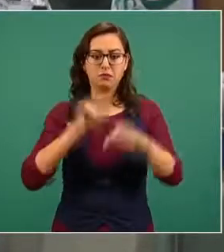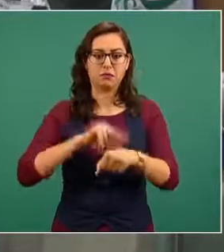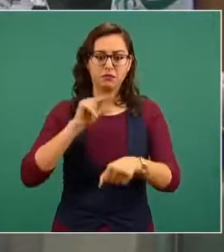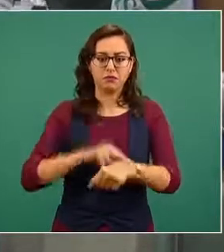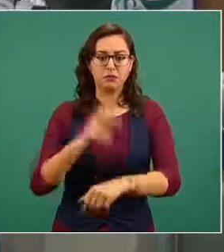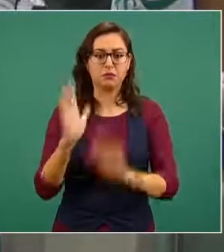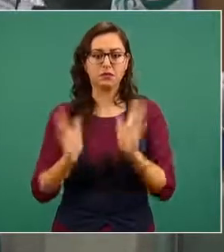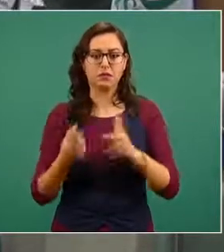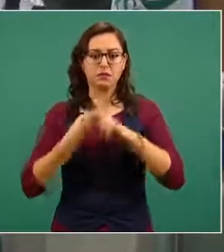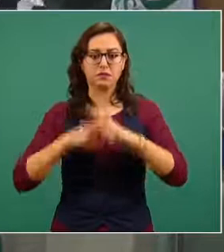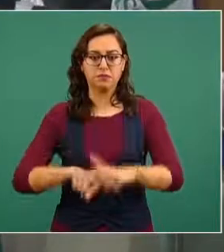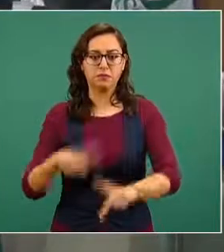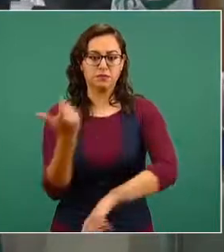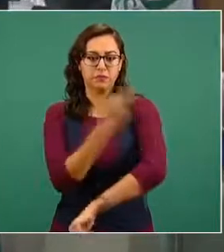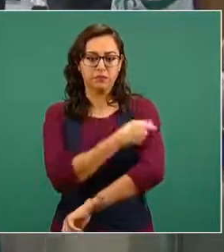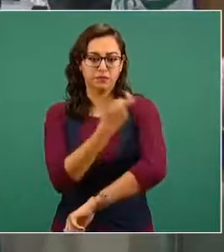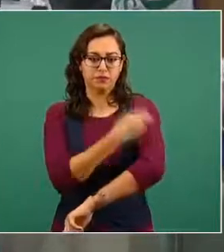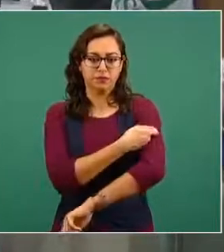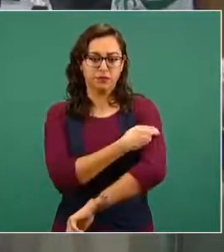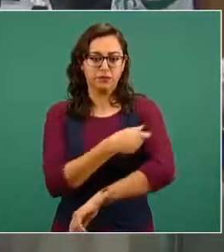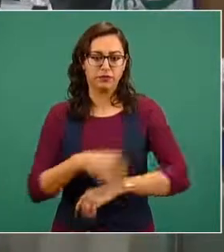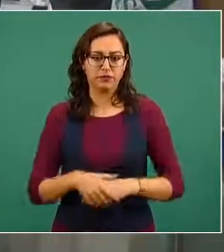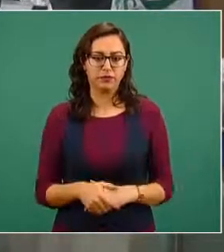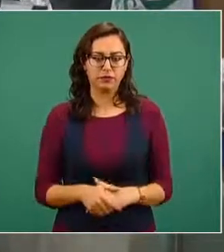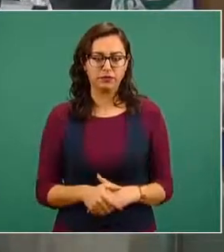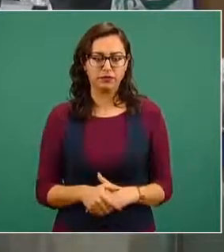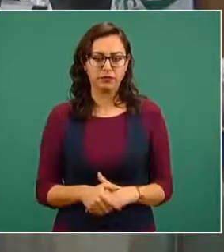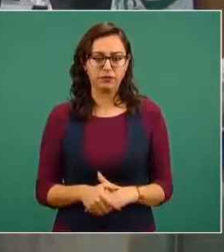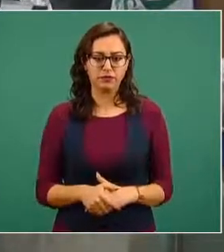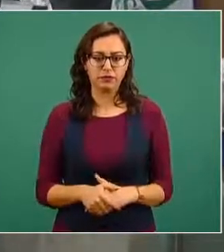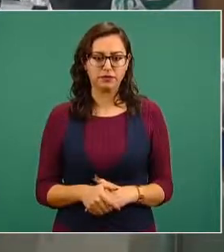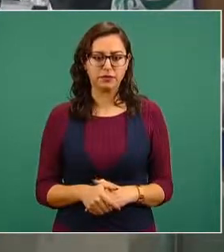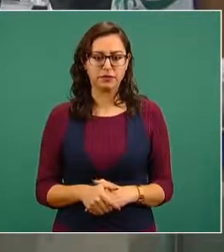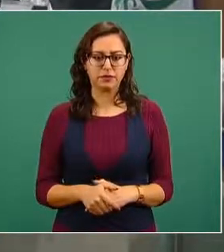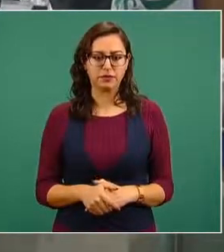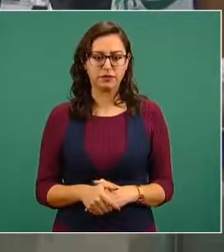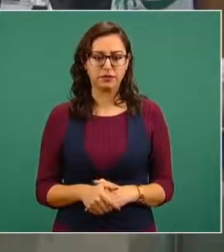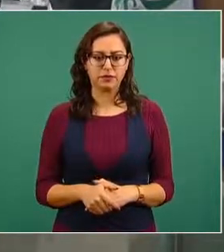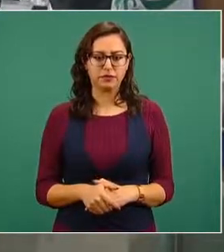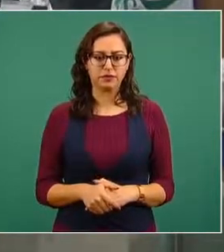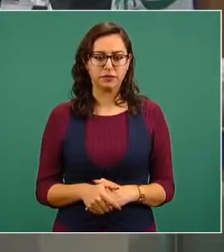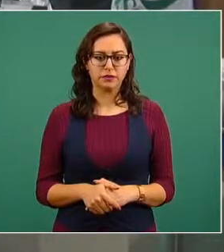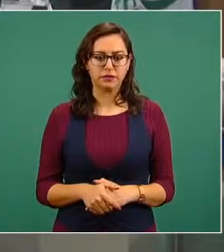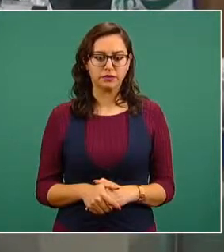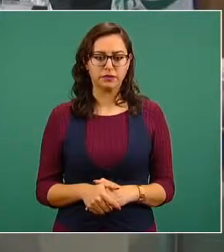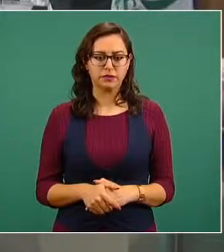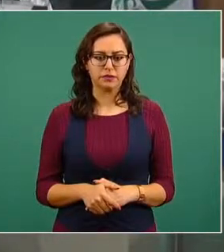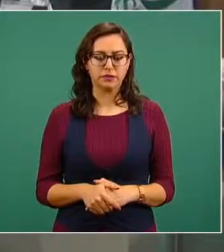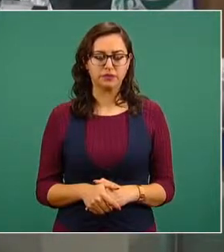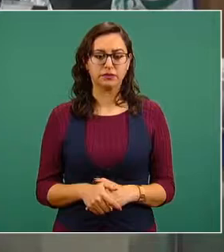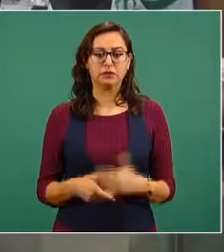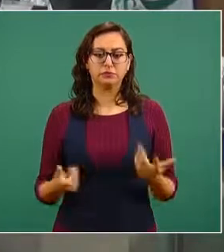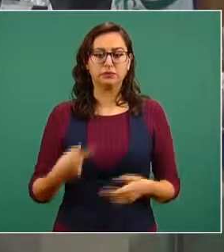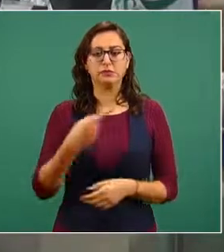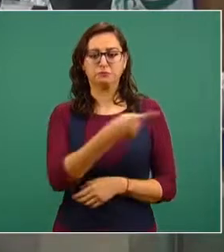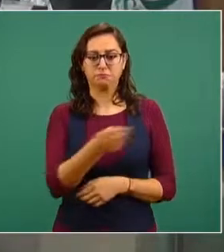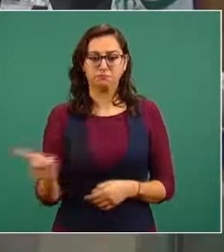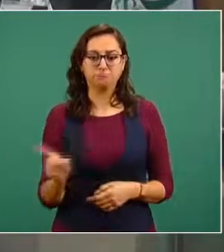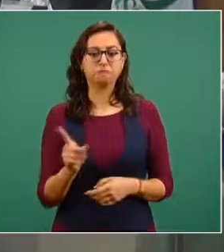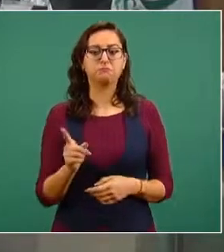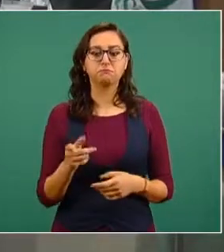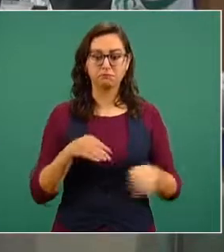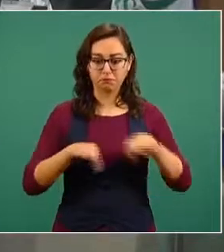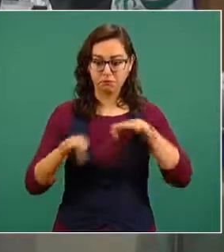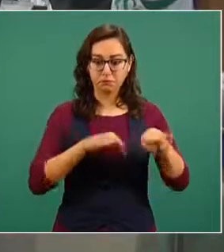las vacunas a los a los estés que se encuentran haciendo frente al COVID